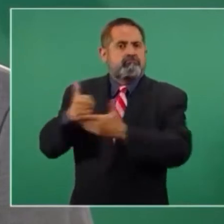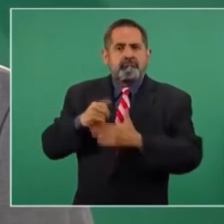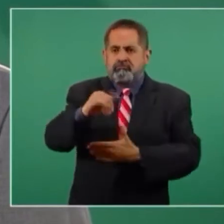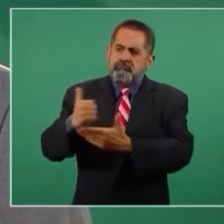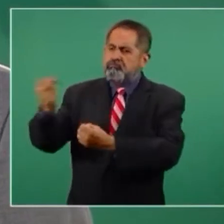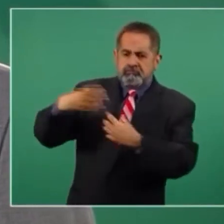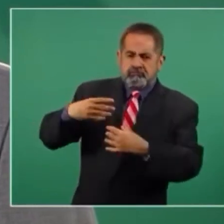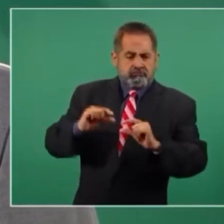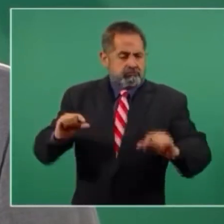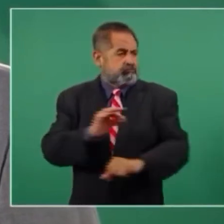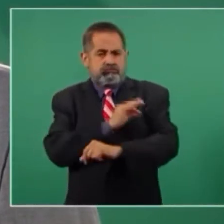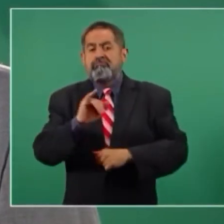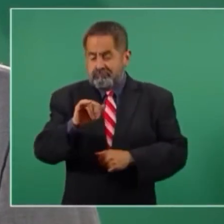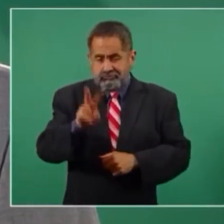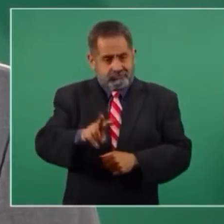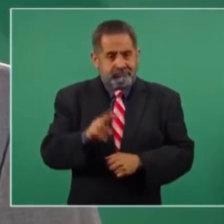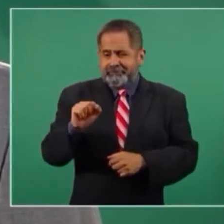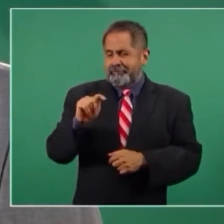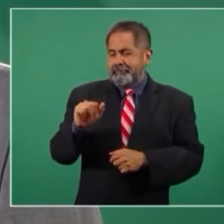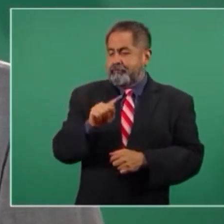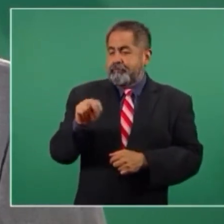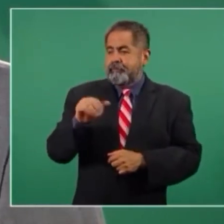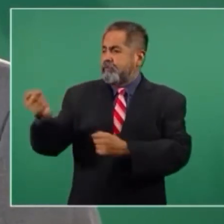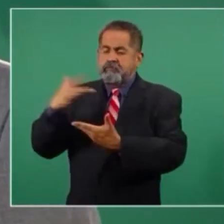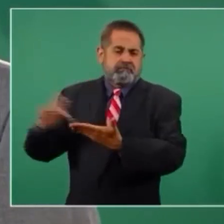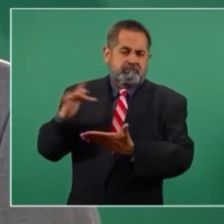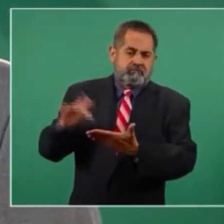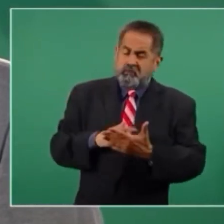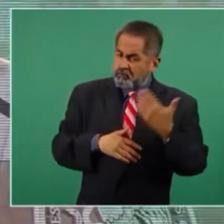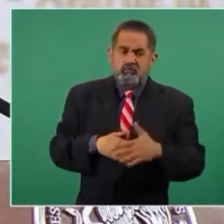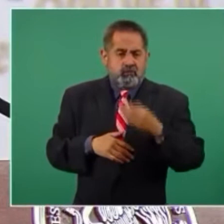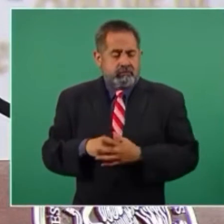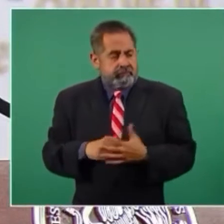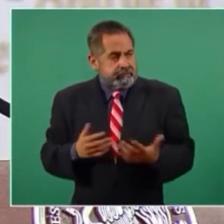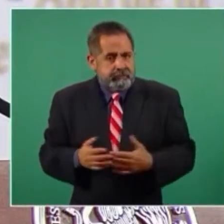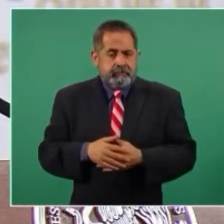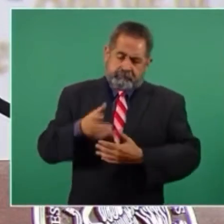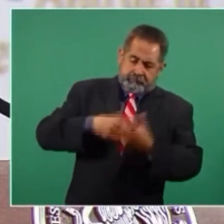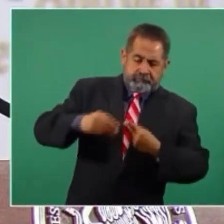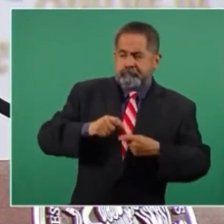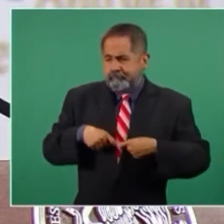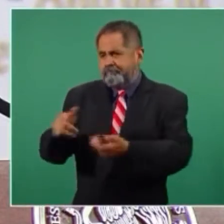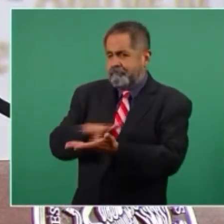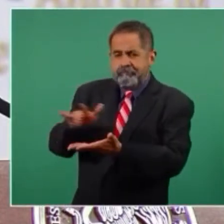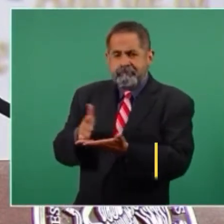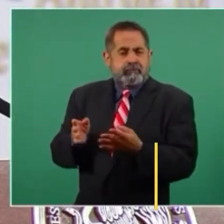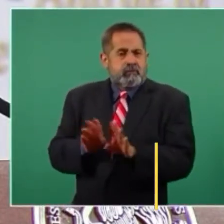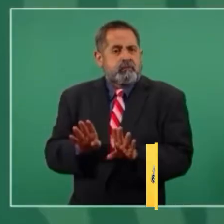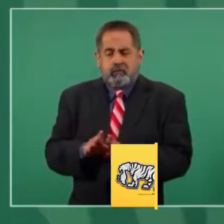mandaron vacunas, en efecto, de AstraZeneca. Y de qué manera nosotros ahora estamos